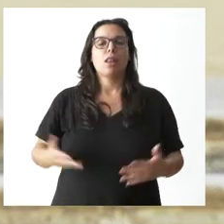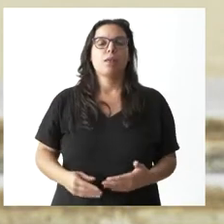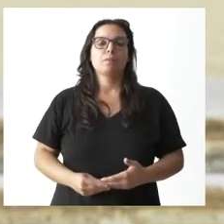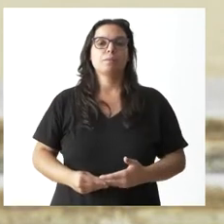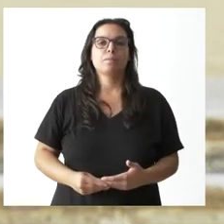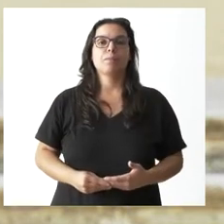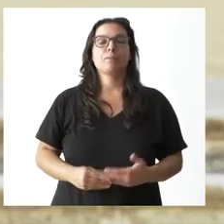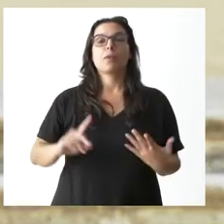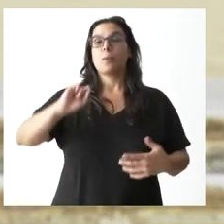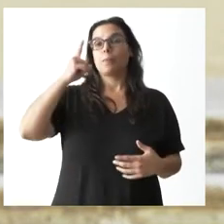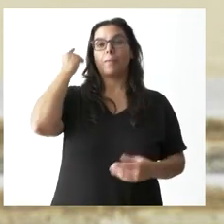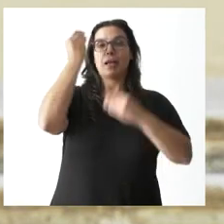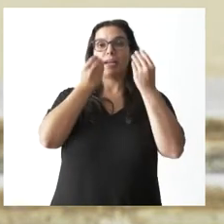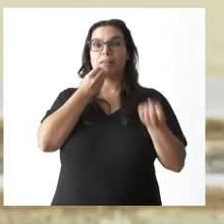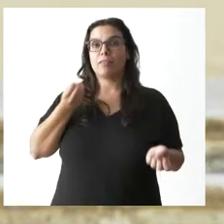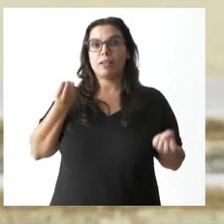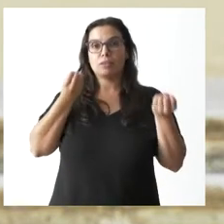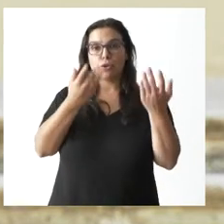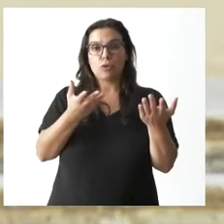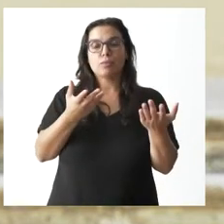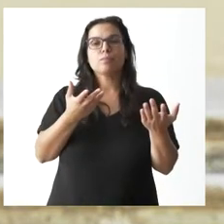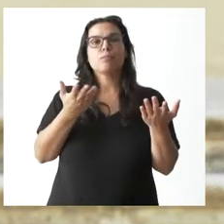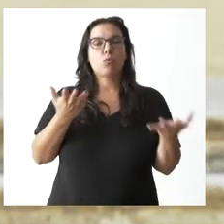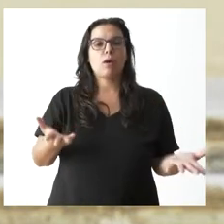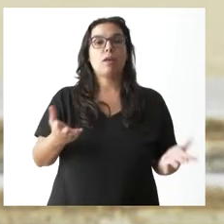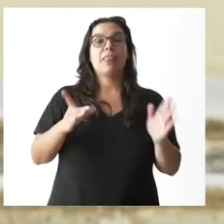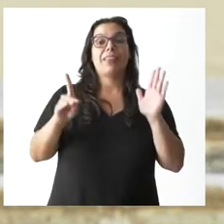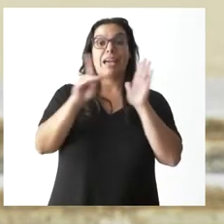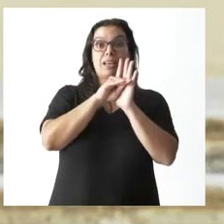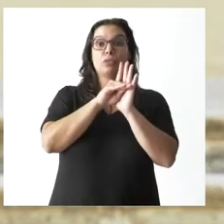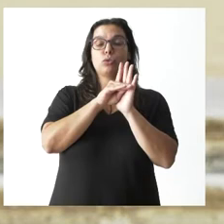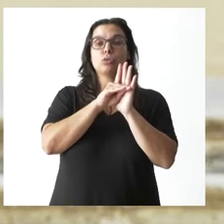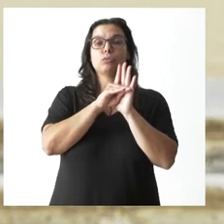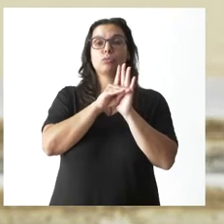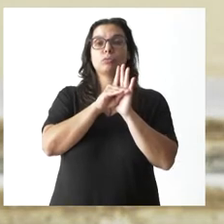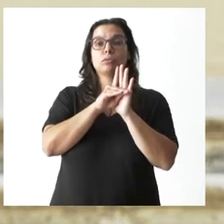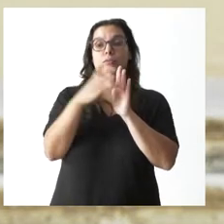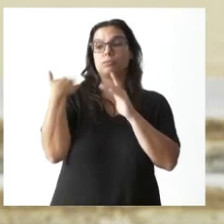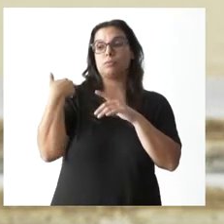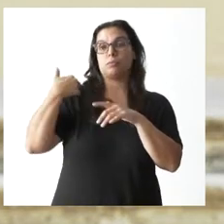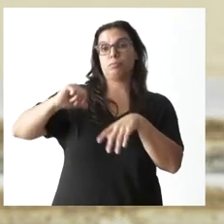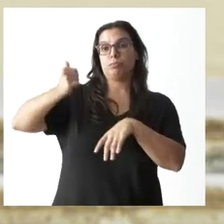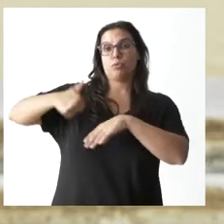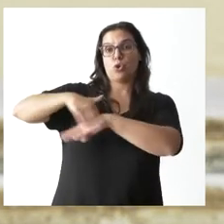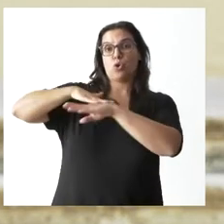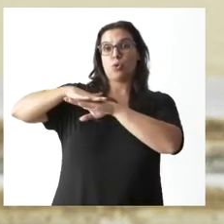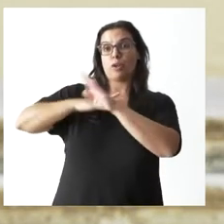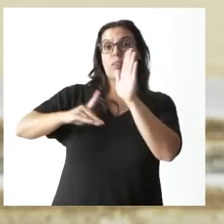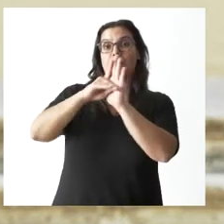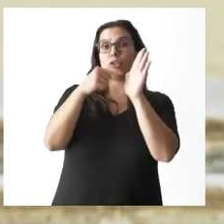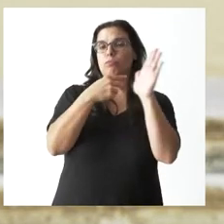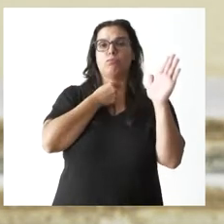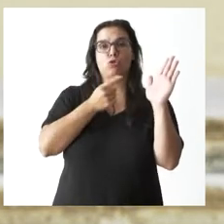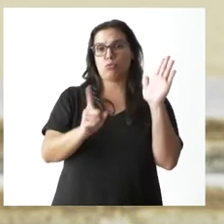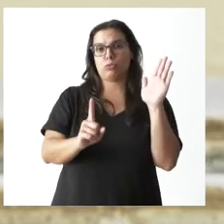primera reflexión que quiero hacer es que el decreto que aprobó el Gobierno no nos gusta.